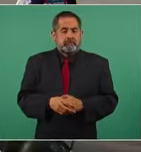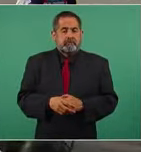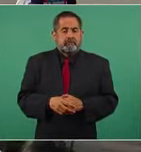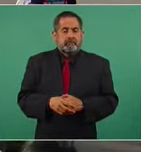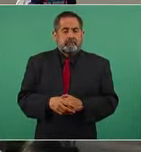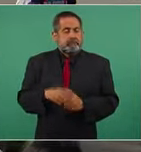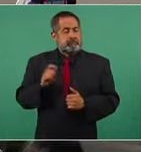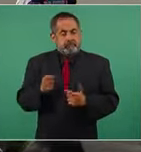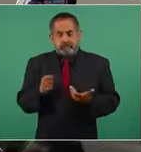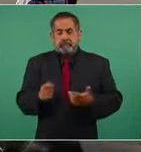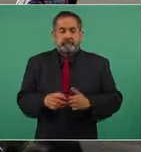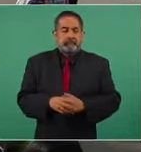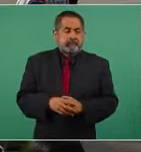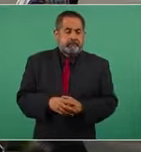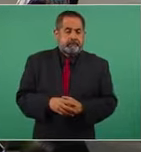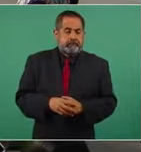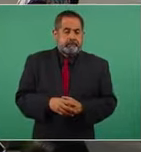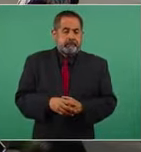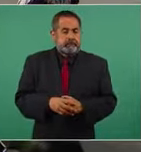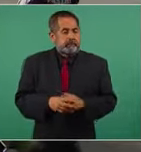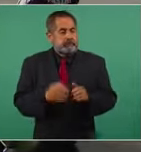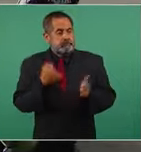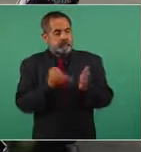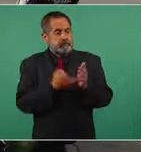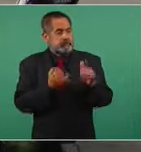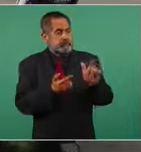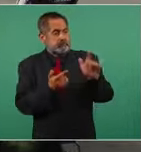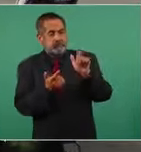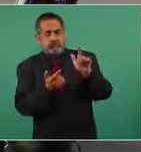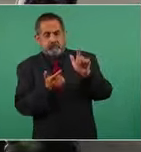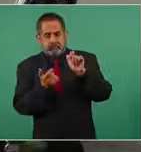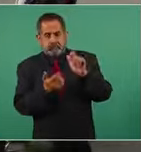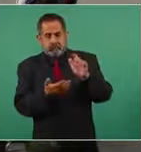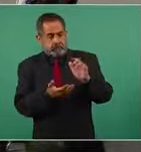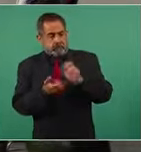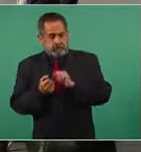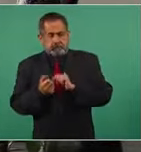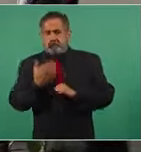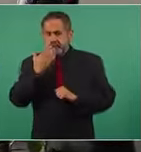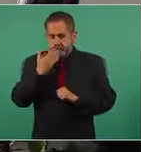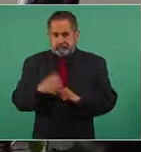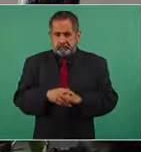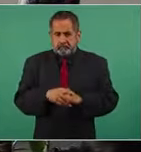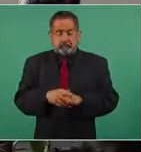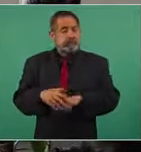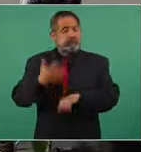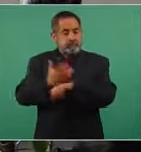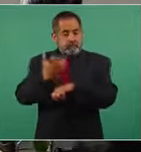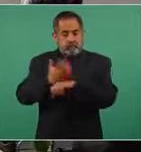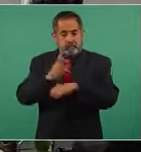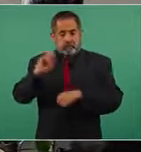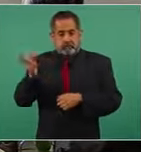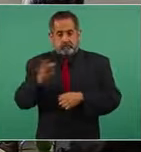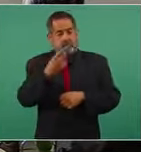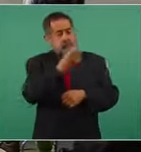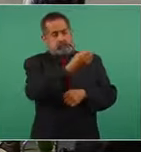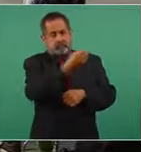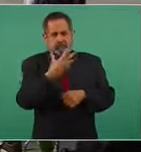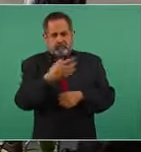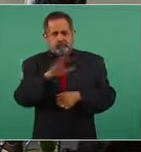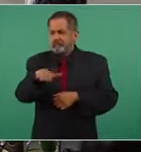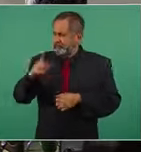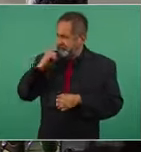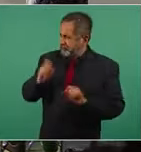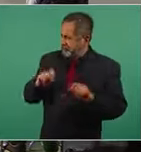Entonces, en recaudación, bien, lo que les decía de las remesas, a ver si no tenemos la